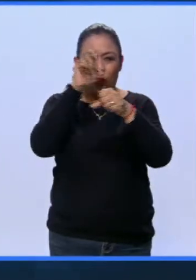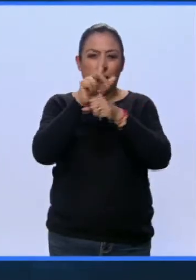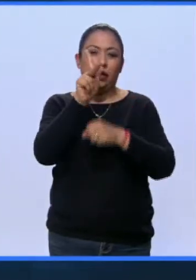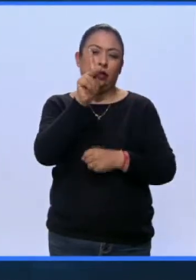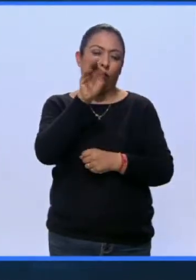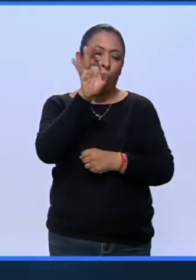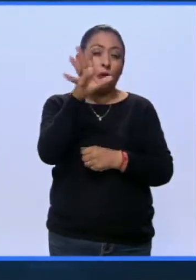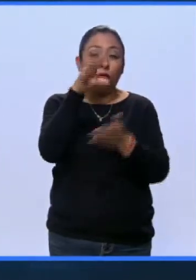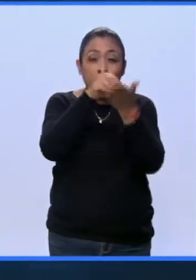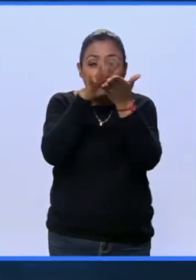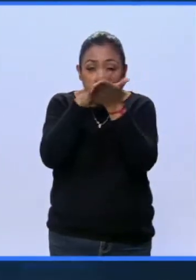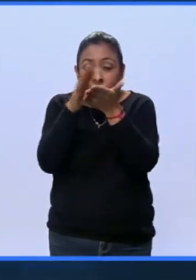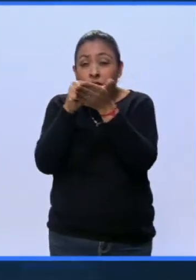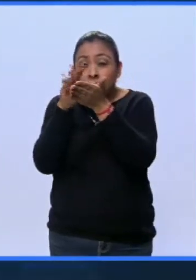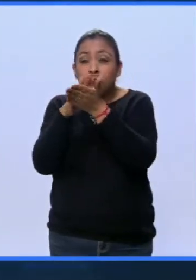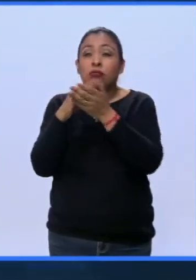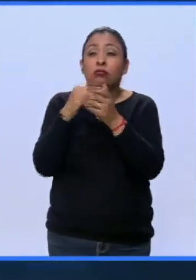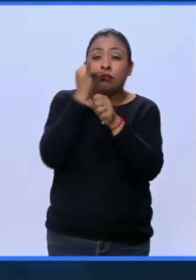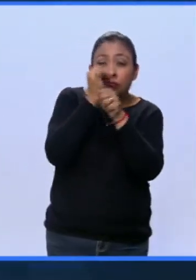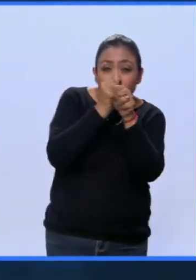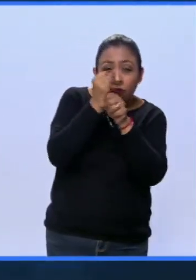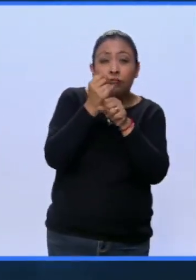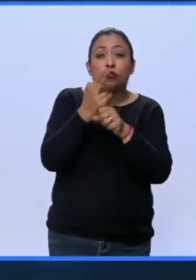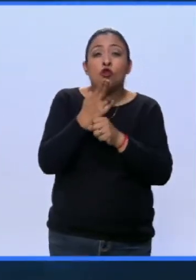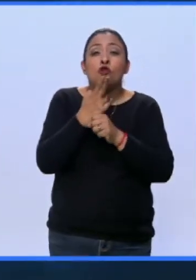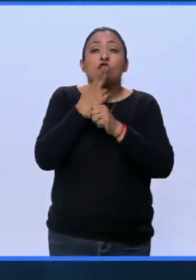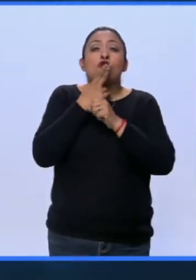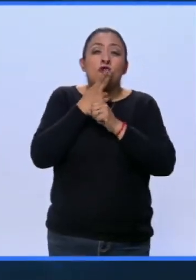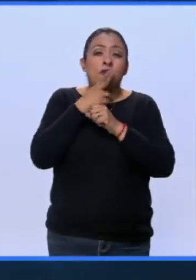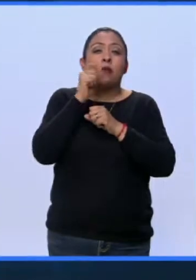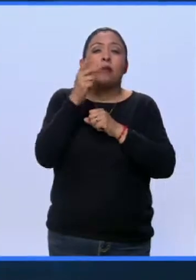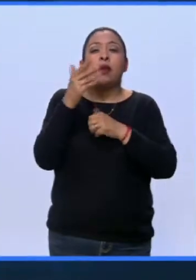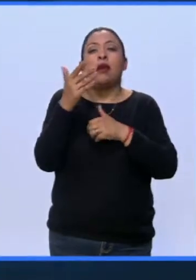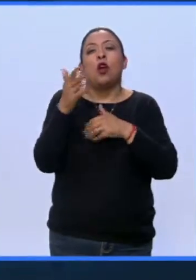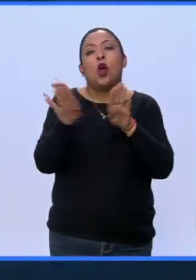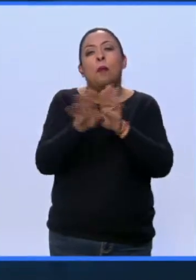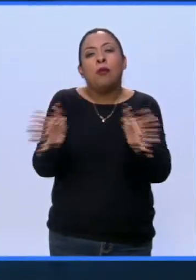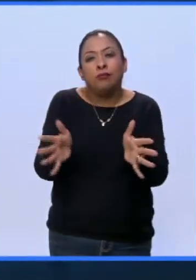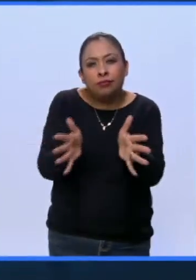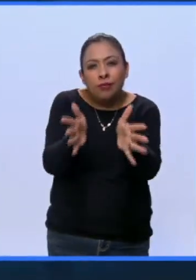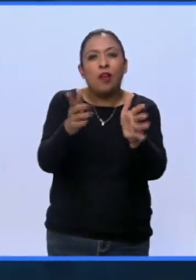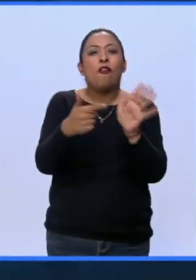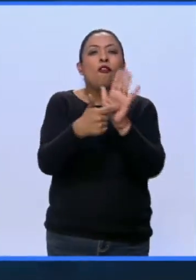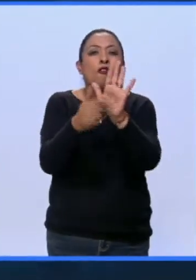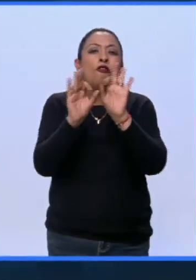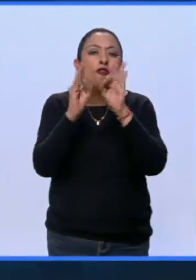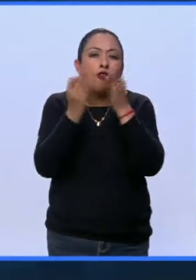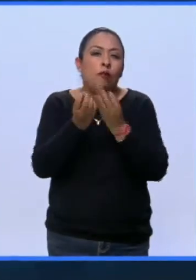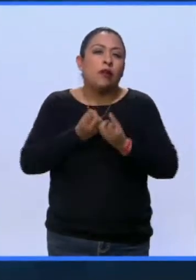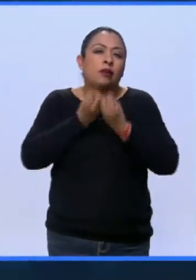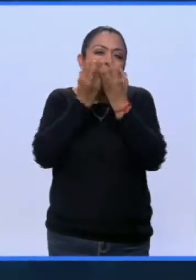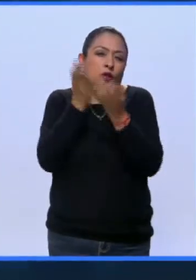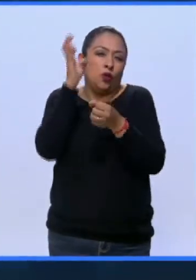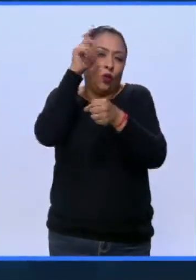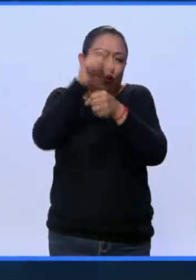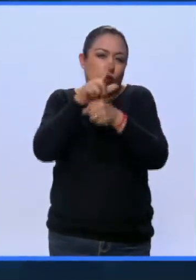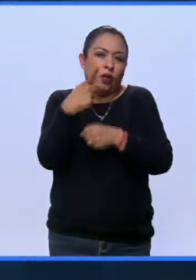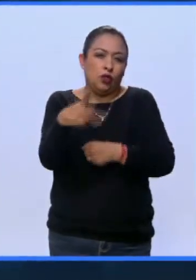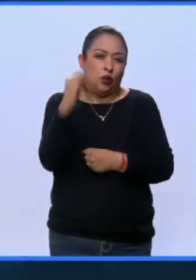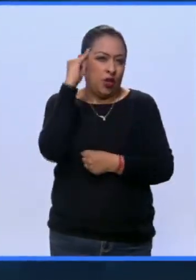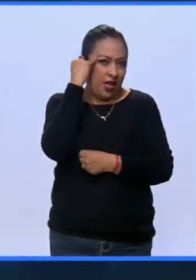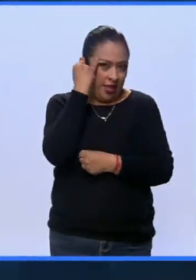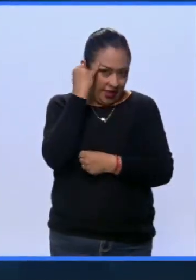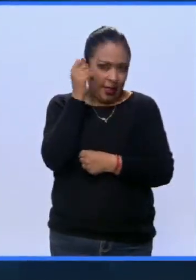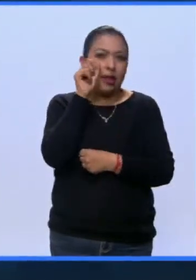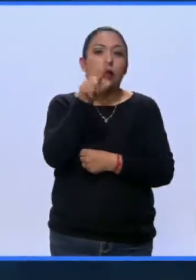documentan, estudian, preservan, estimulan, difunden y promueven las diversas manifestaciones de la cultura popular e indígena.